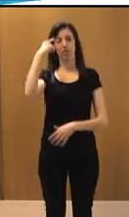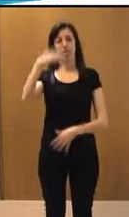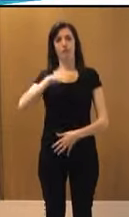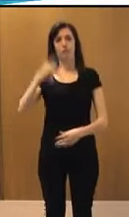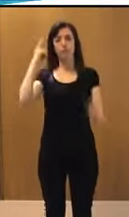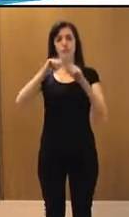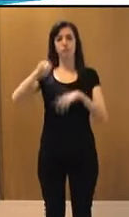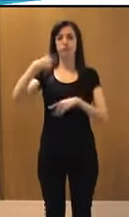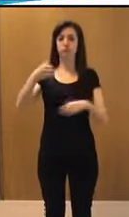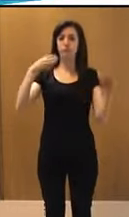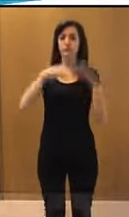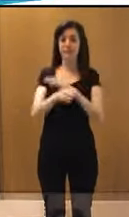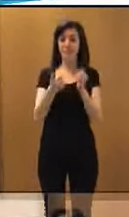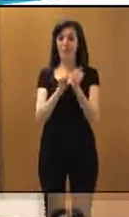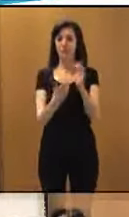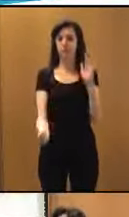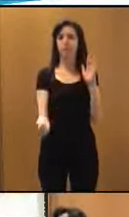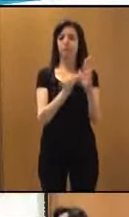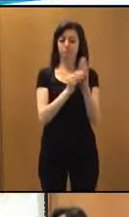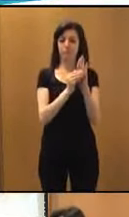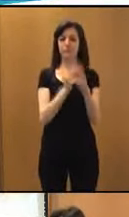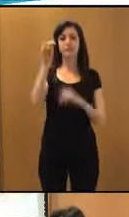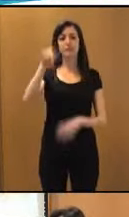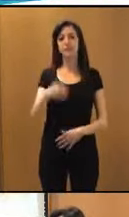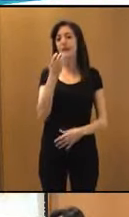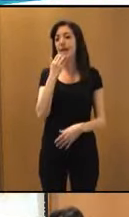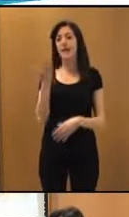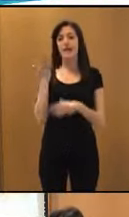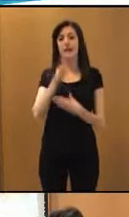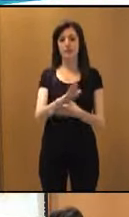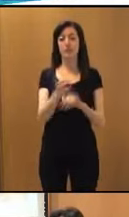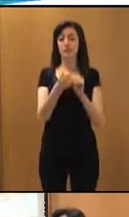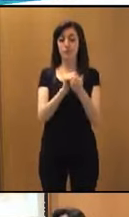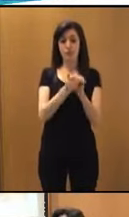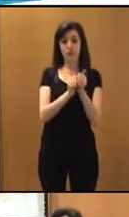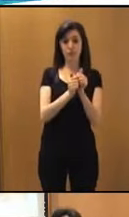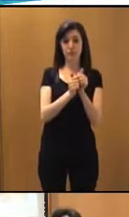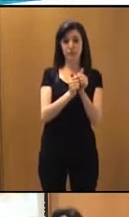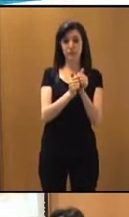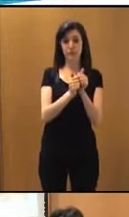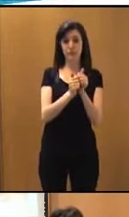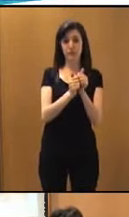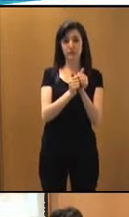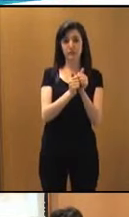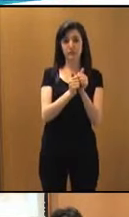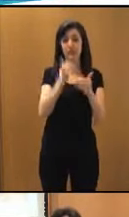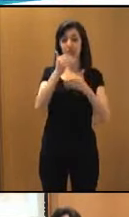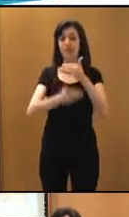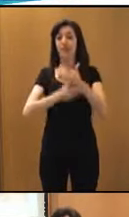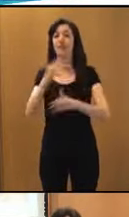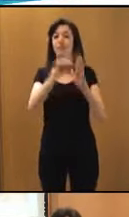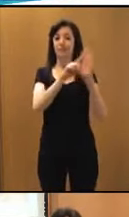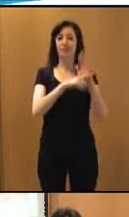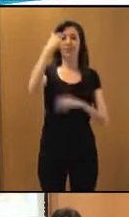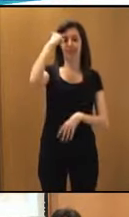incorporar accesibilidad en los videojuegos y también ejemplos de videojuegos que se han desarrollado teniendo en cuenta estas pautas.